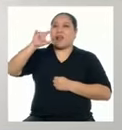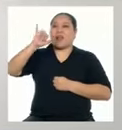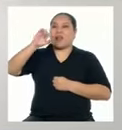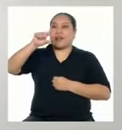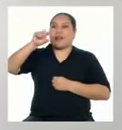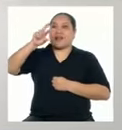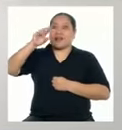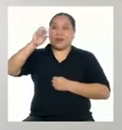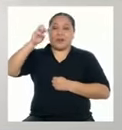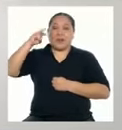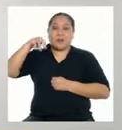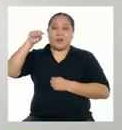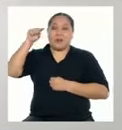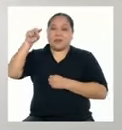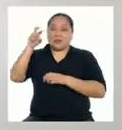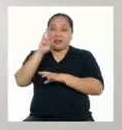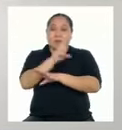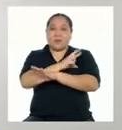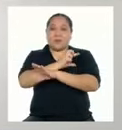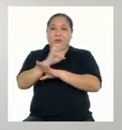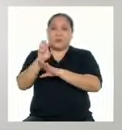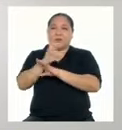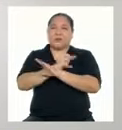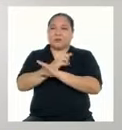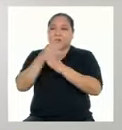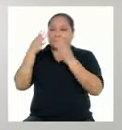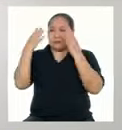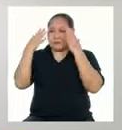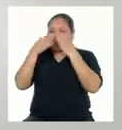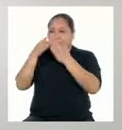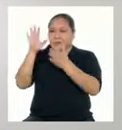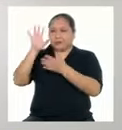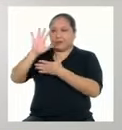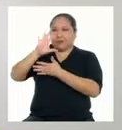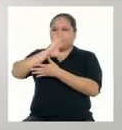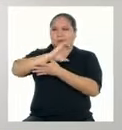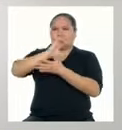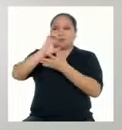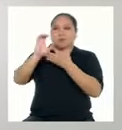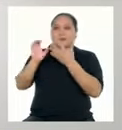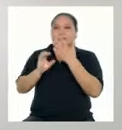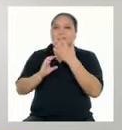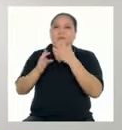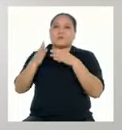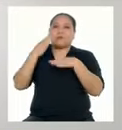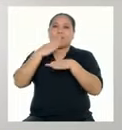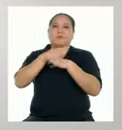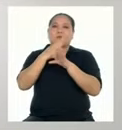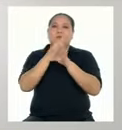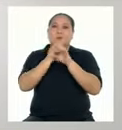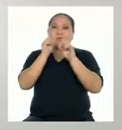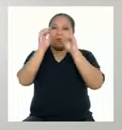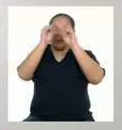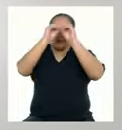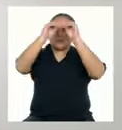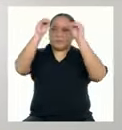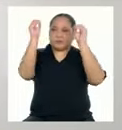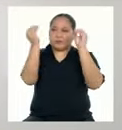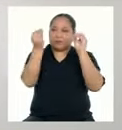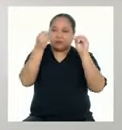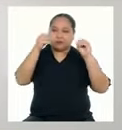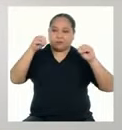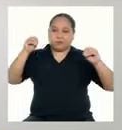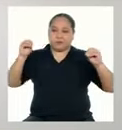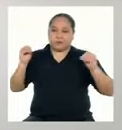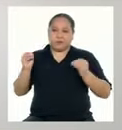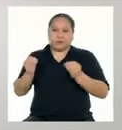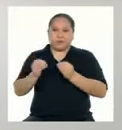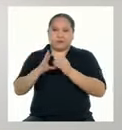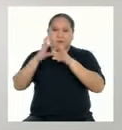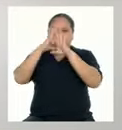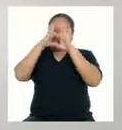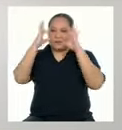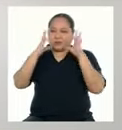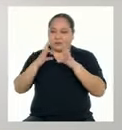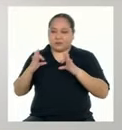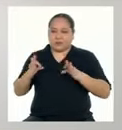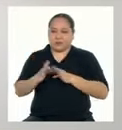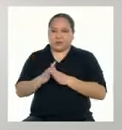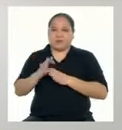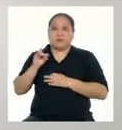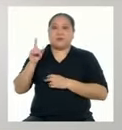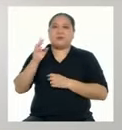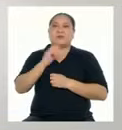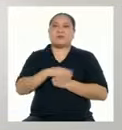Este tipo de poema Tiene la particularidad De formar una figura Con la disposición de sus versos